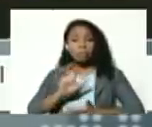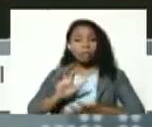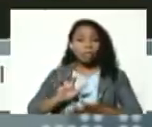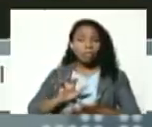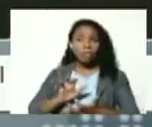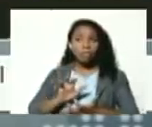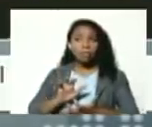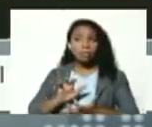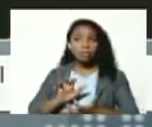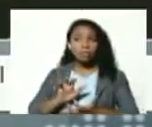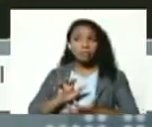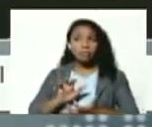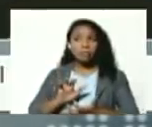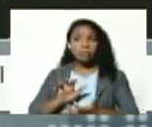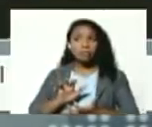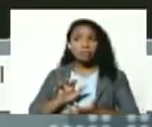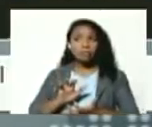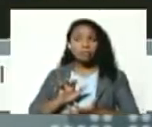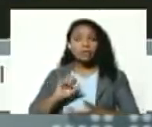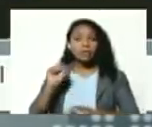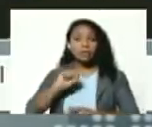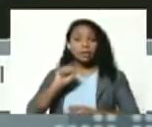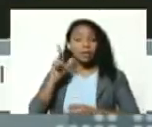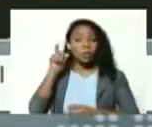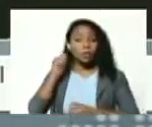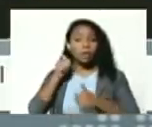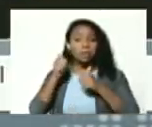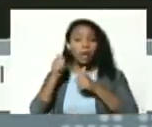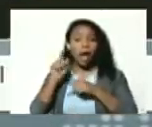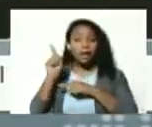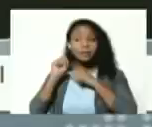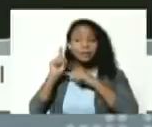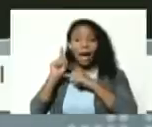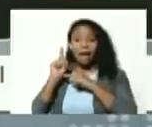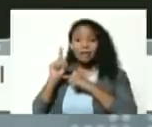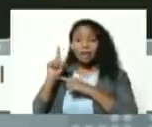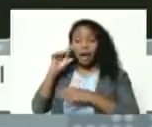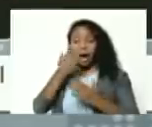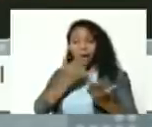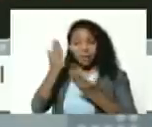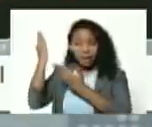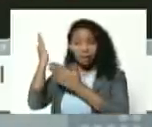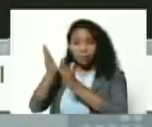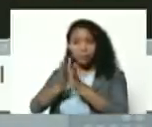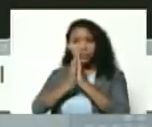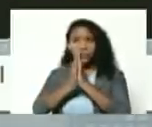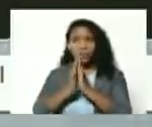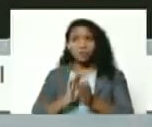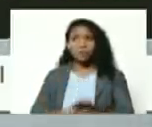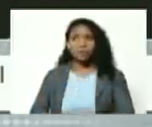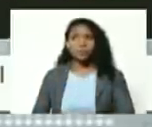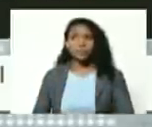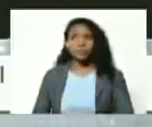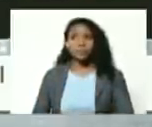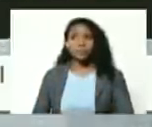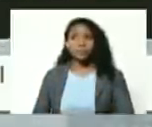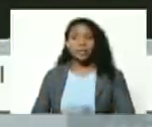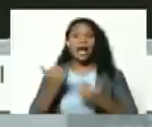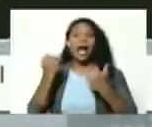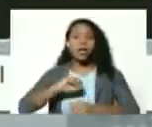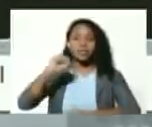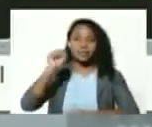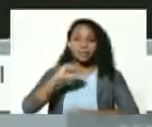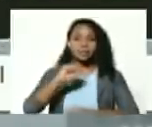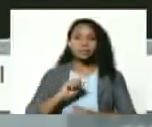se te escucha muy bien Karina desde ya de Buenos Aires adelante por favor ahora sí